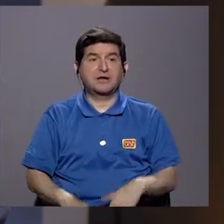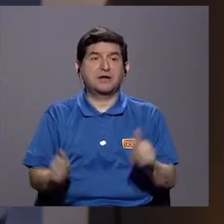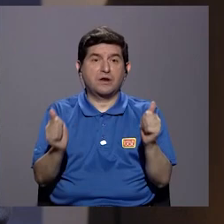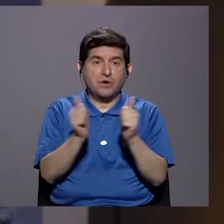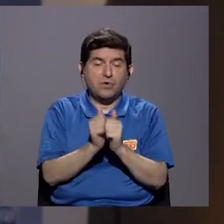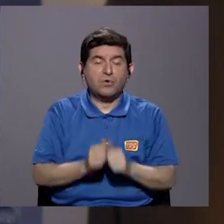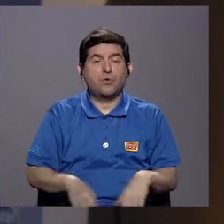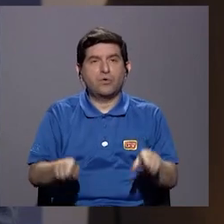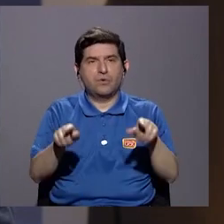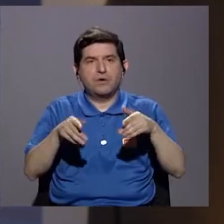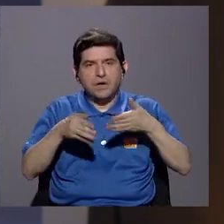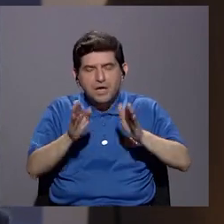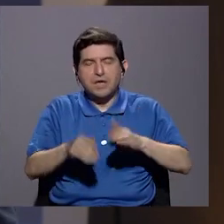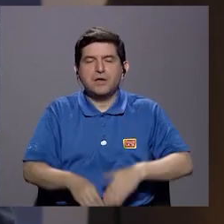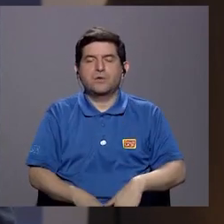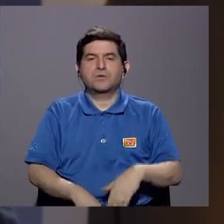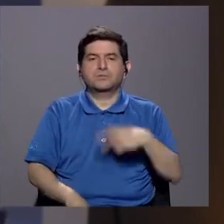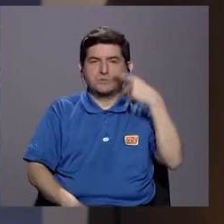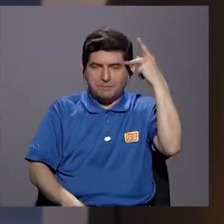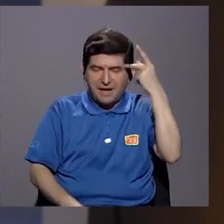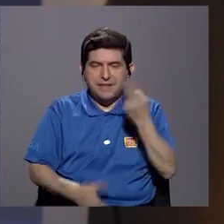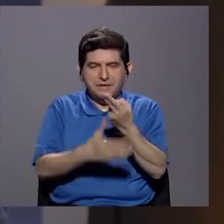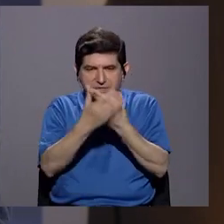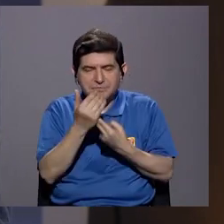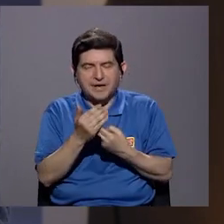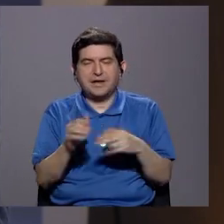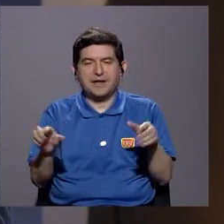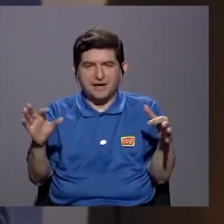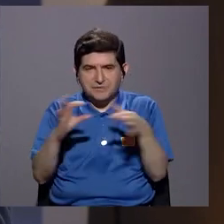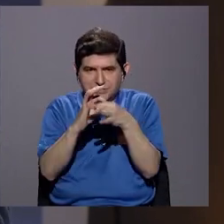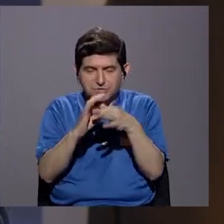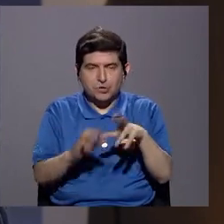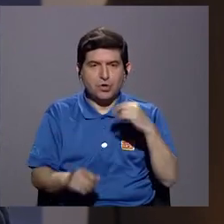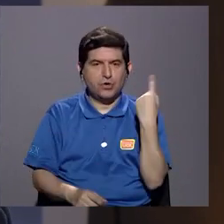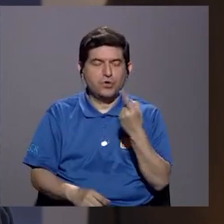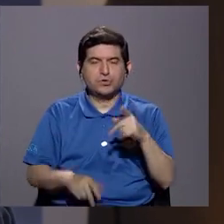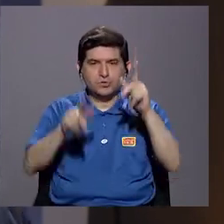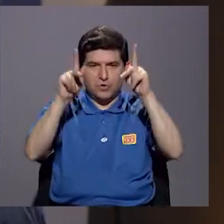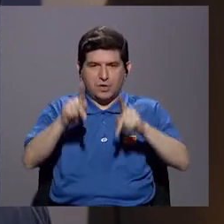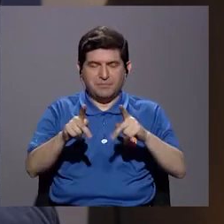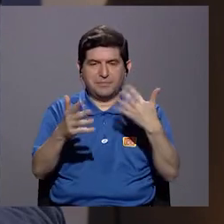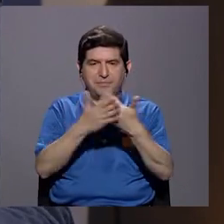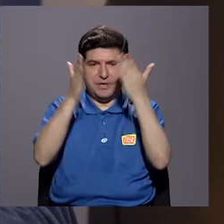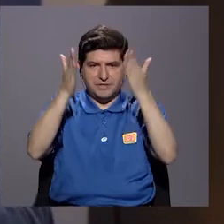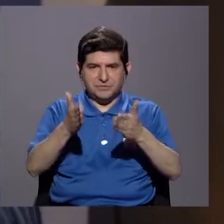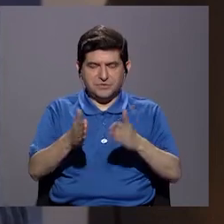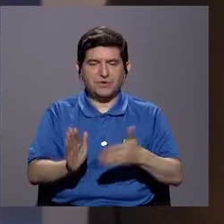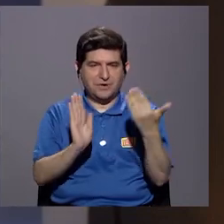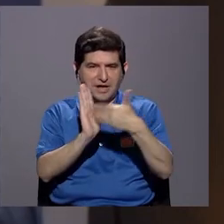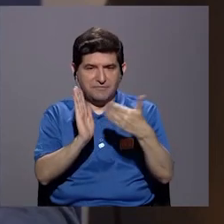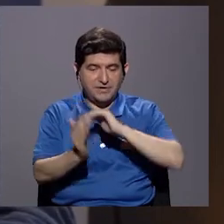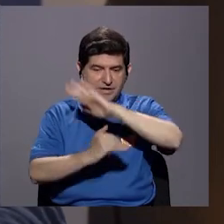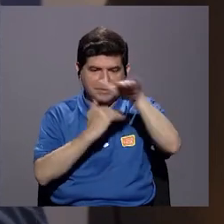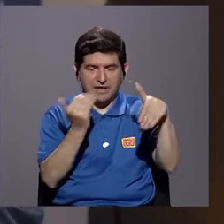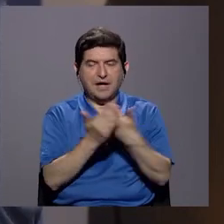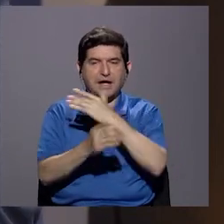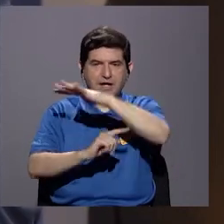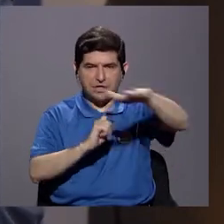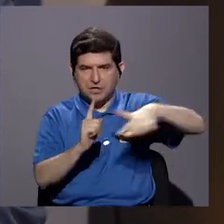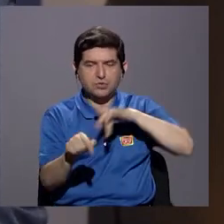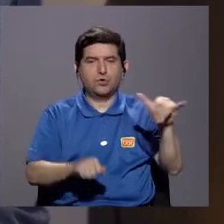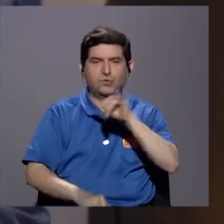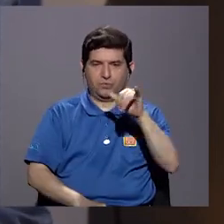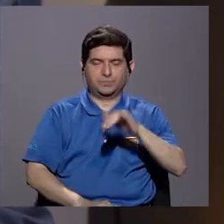sus hijos, con sus padres, con sus parejas. Por eso es el drama carcelario no solamente toca al que está físicamente recluido, sino también a todo su entorno.